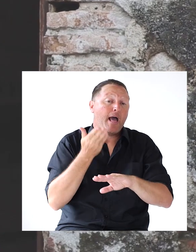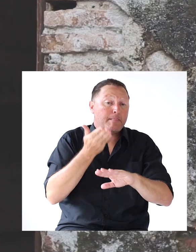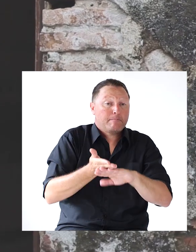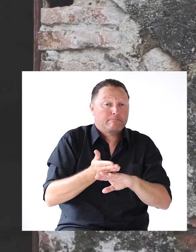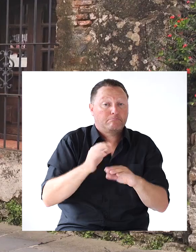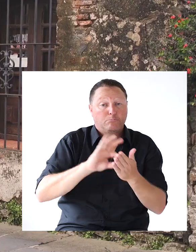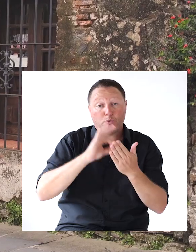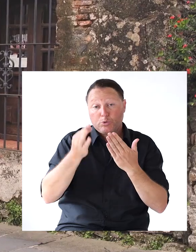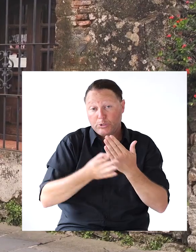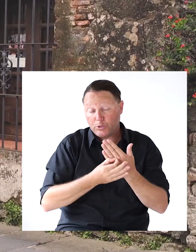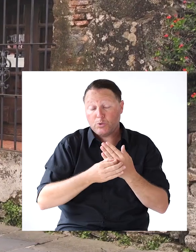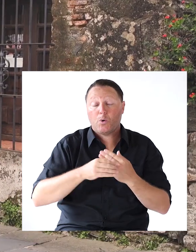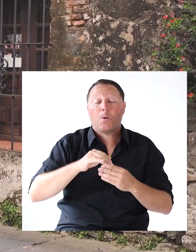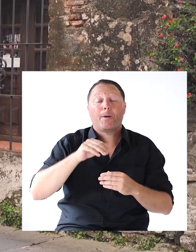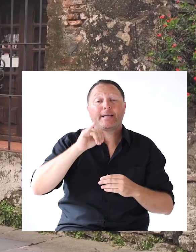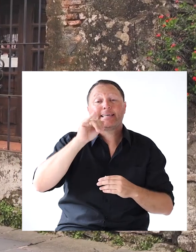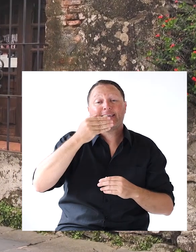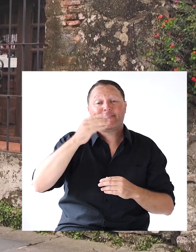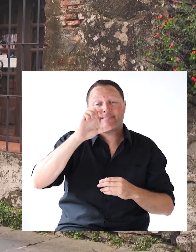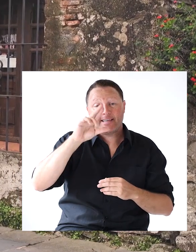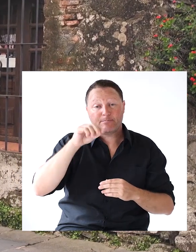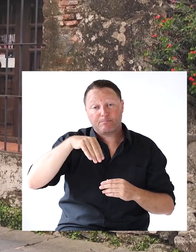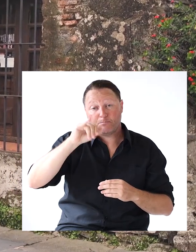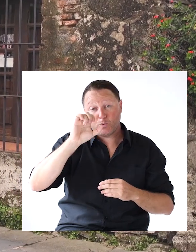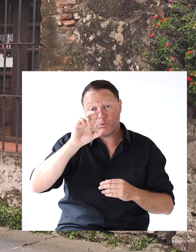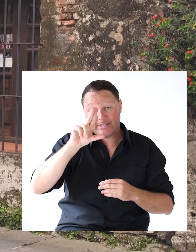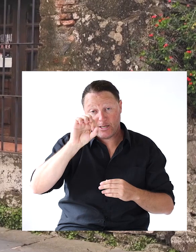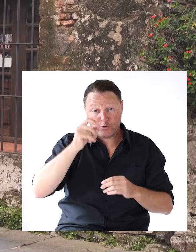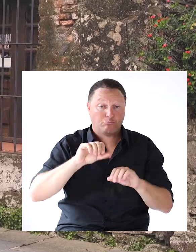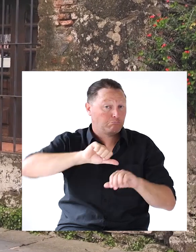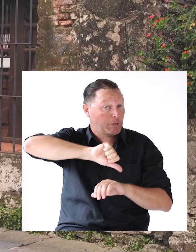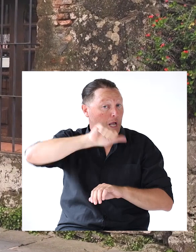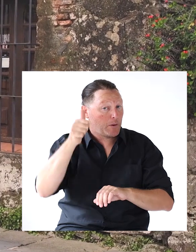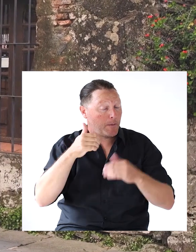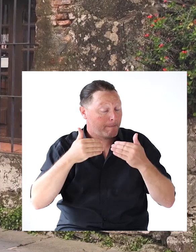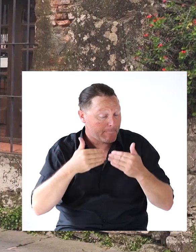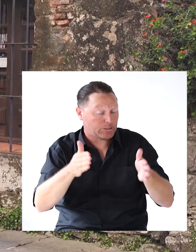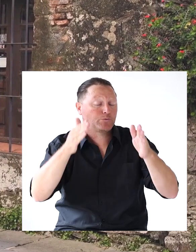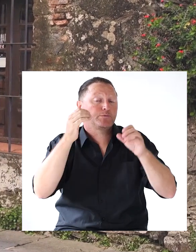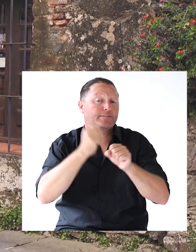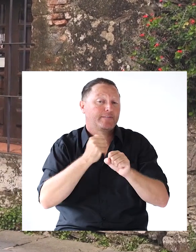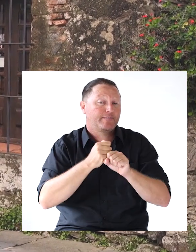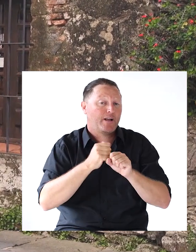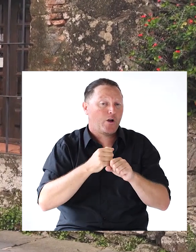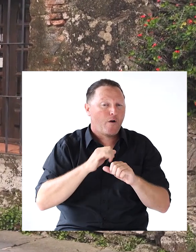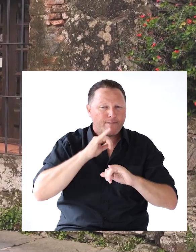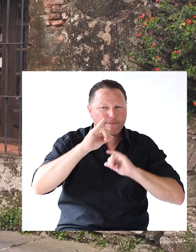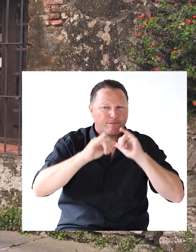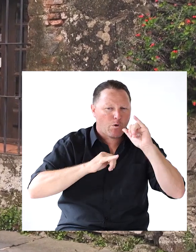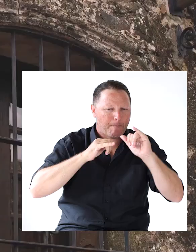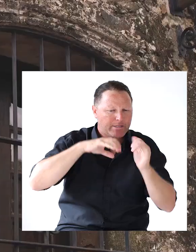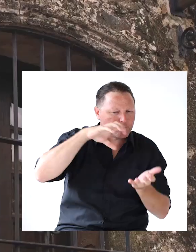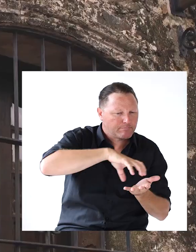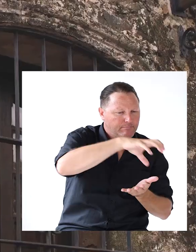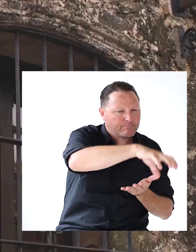Ibermuseos Y que hemos sido Los ganadores De ahí ahí Se empieza A trabajar Sobre un padrón De